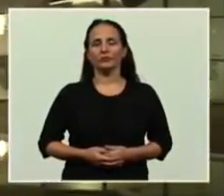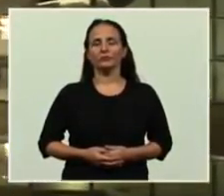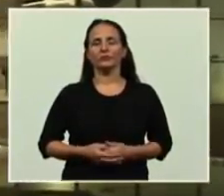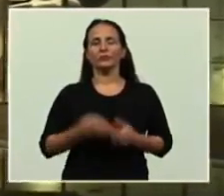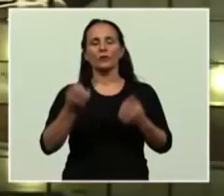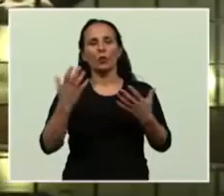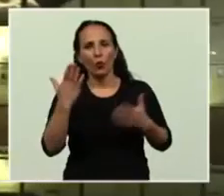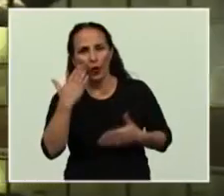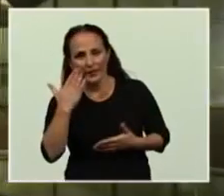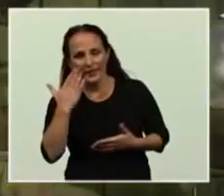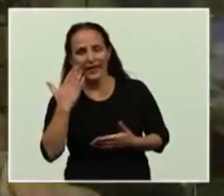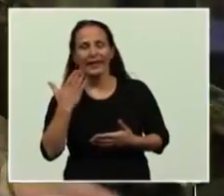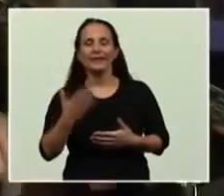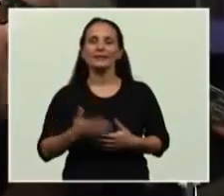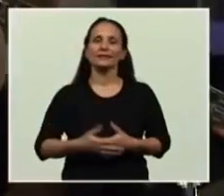tardes!